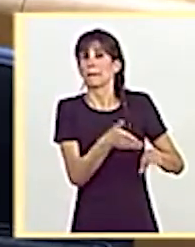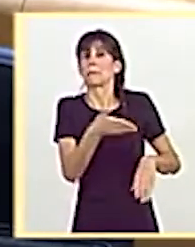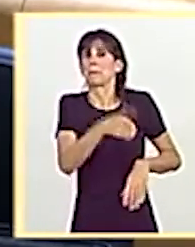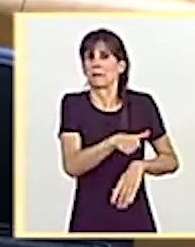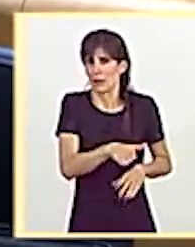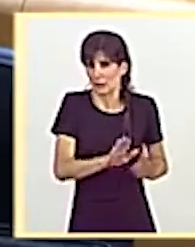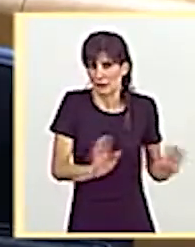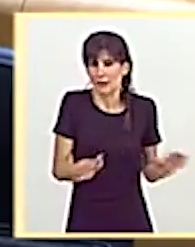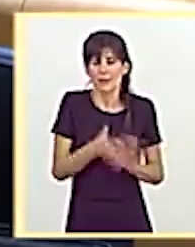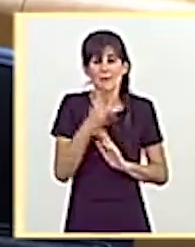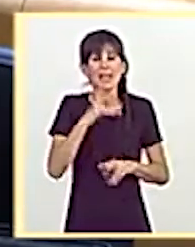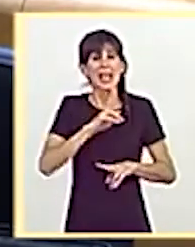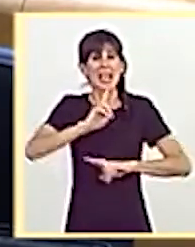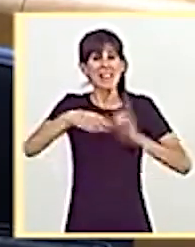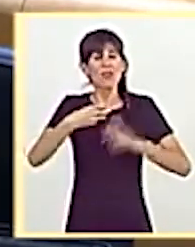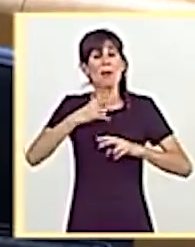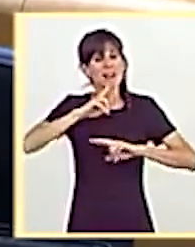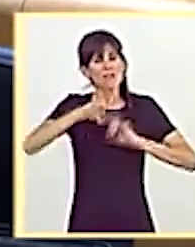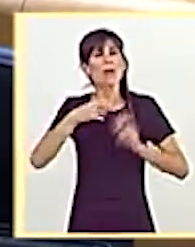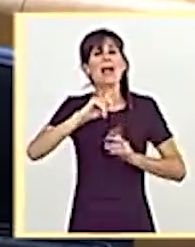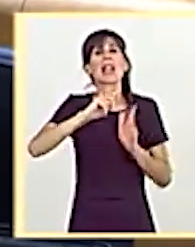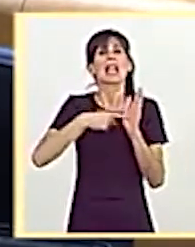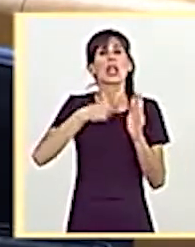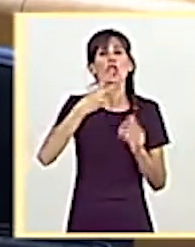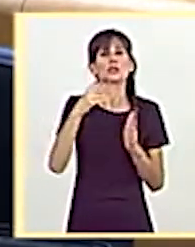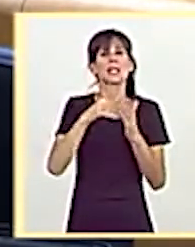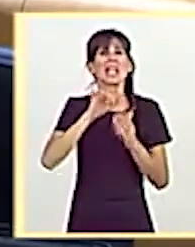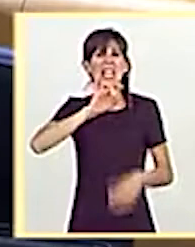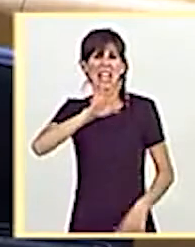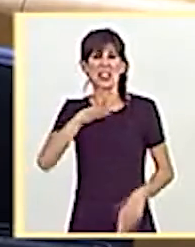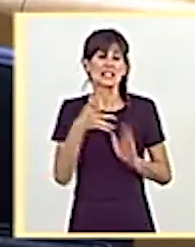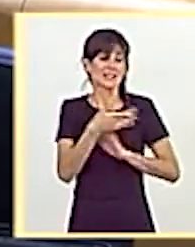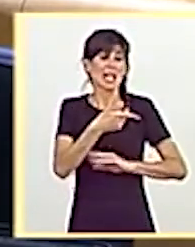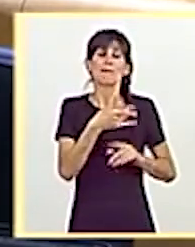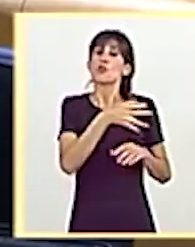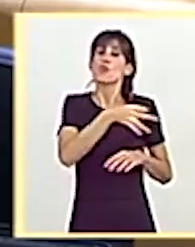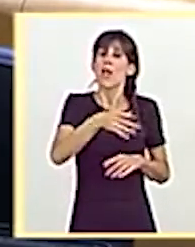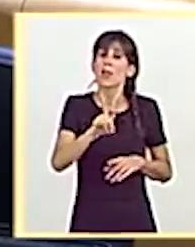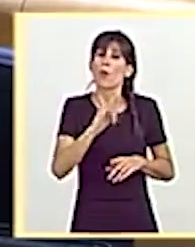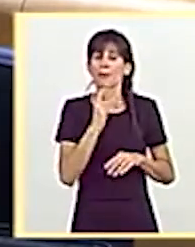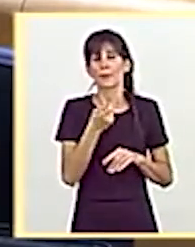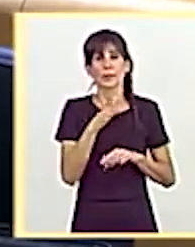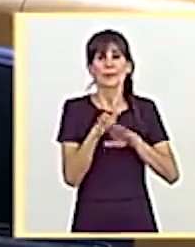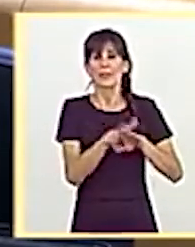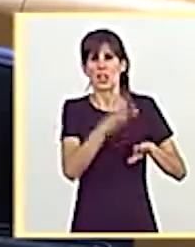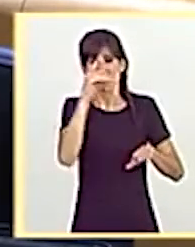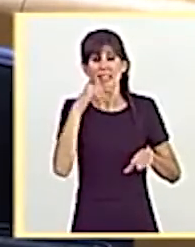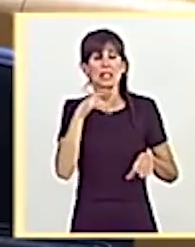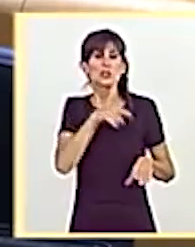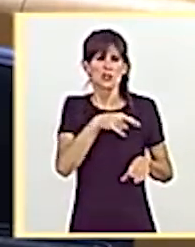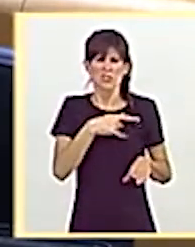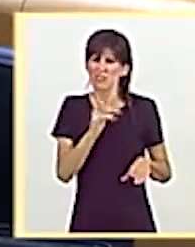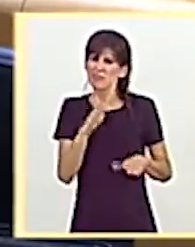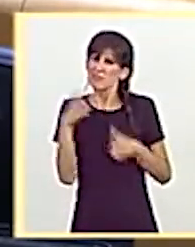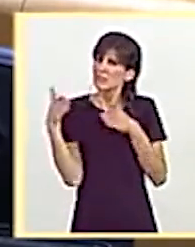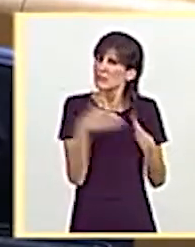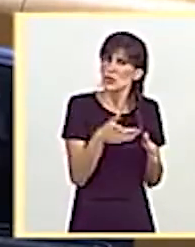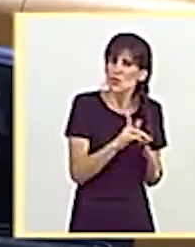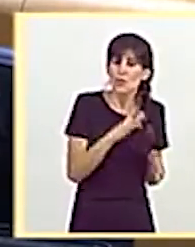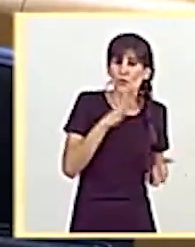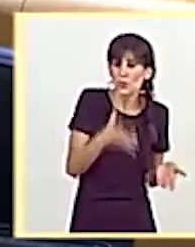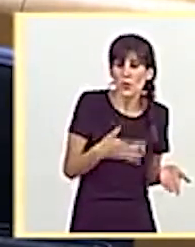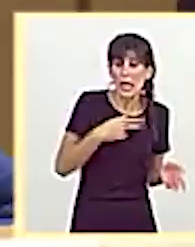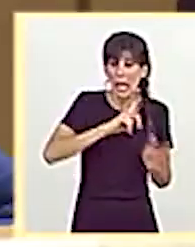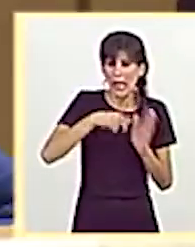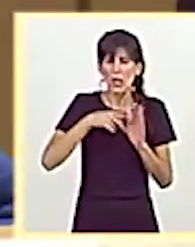reforma de la ley de 2015 hace que prescriban todos aquellos que no se adecuaron. Y este no entiendo la razón por la cual no se adecuó a la nueva